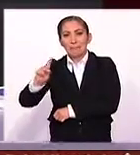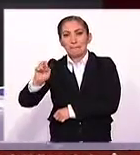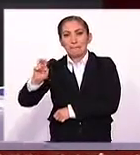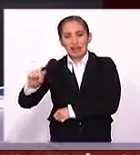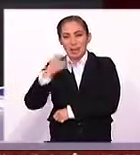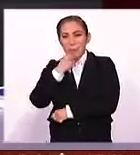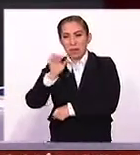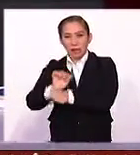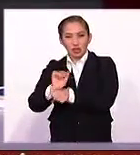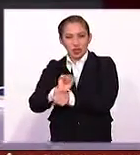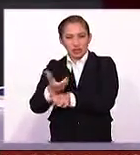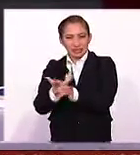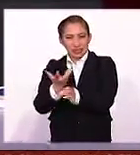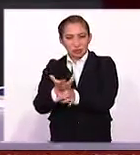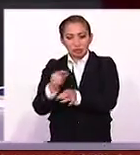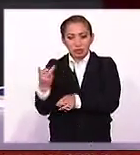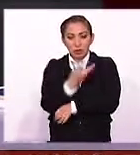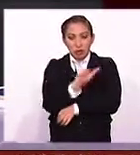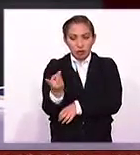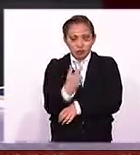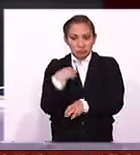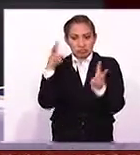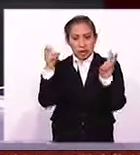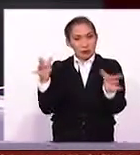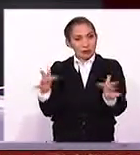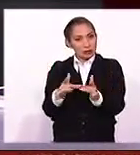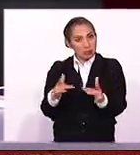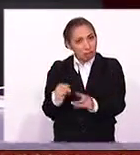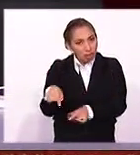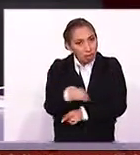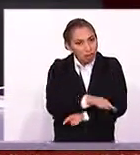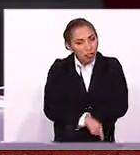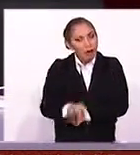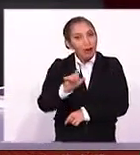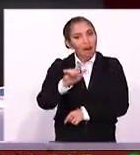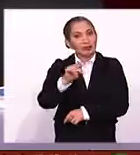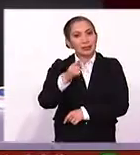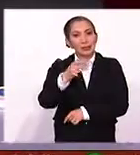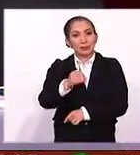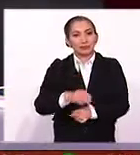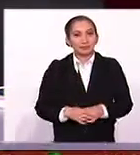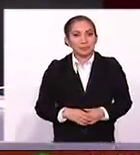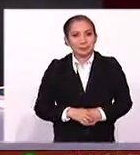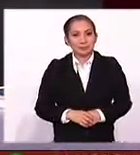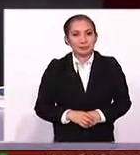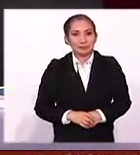este actor estadounidense, en este asunto y en estos contactos con el Chapo Guzmán.